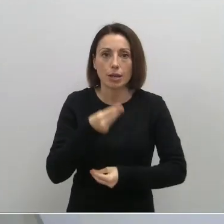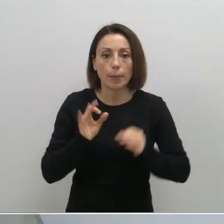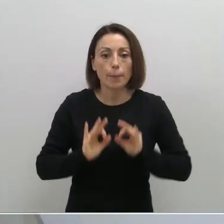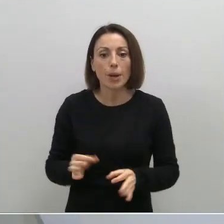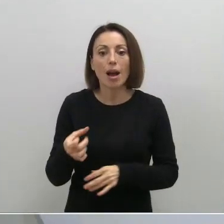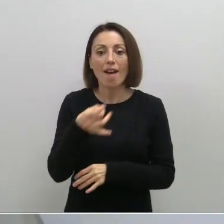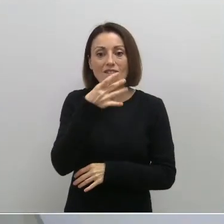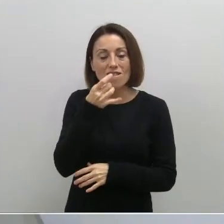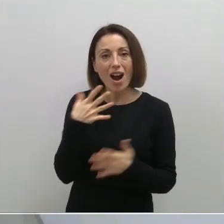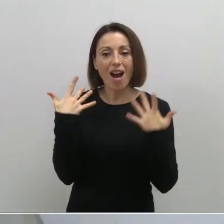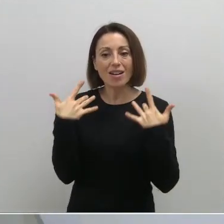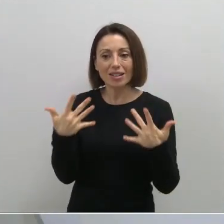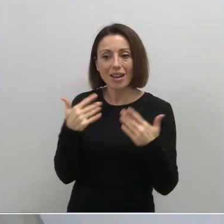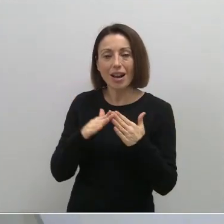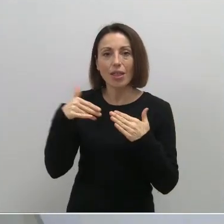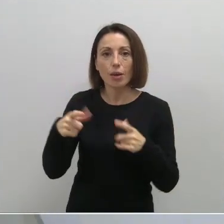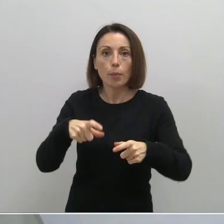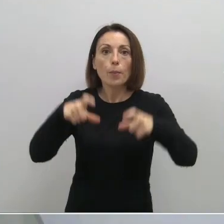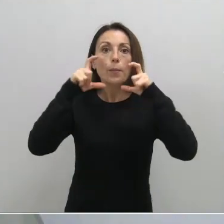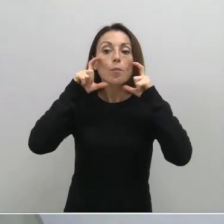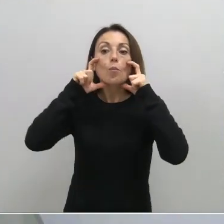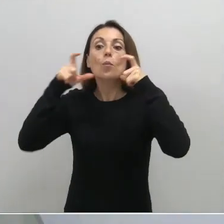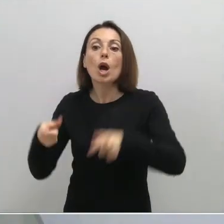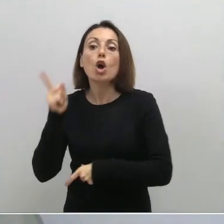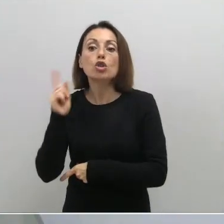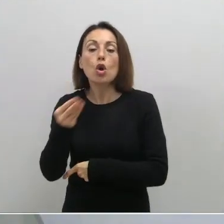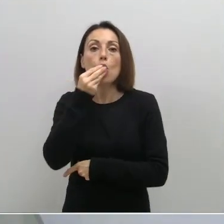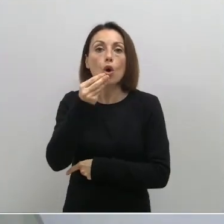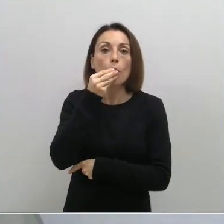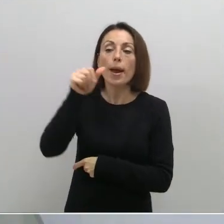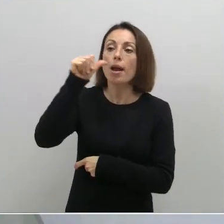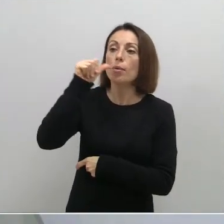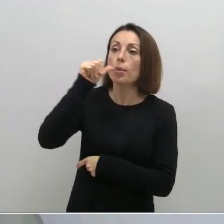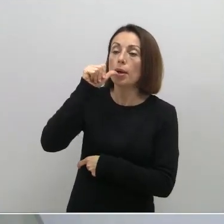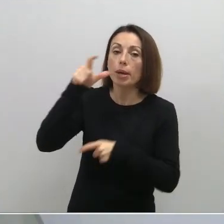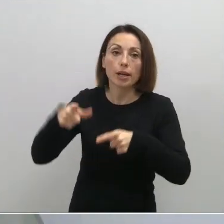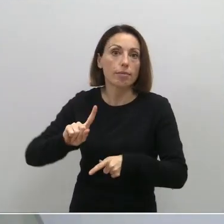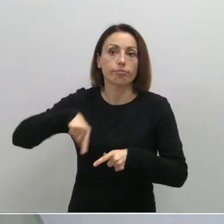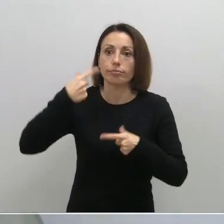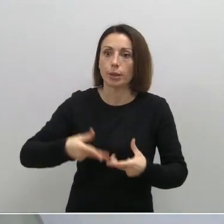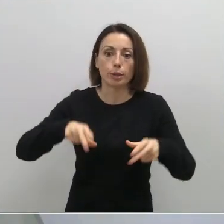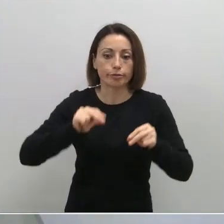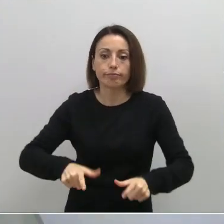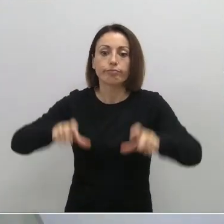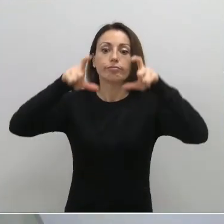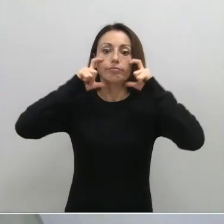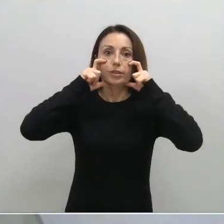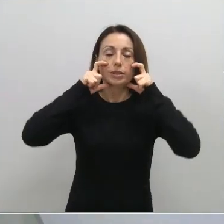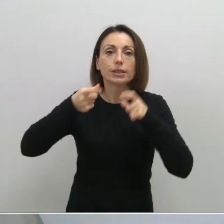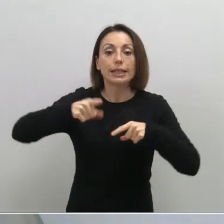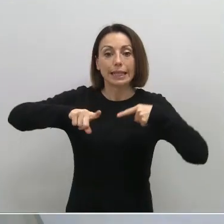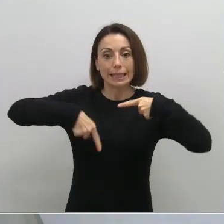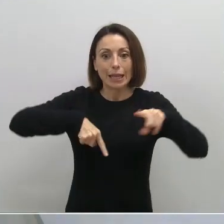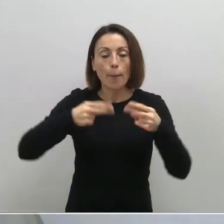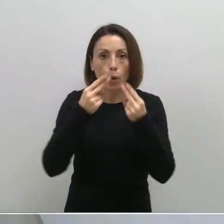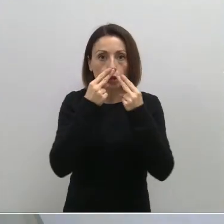en bares y en terrazas, solo quitándonosla para la ingesta de la comida y bebida. Y recordar que hay que llevarla también en el transporte